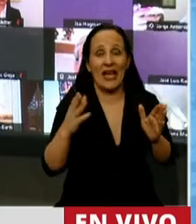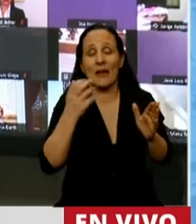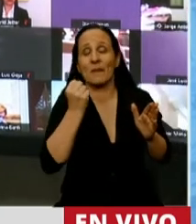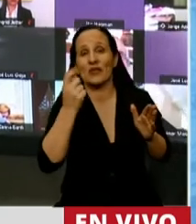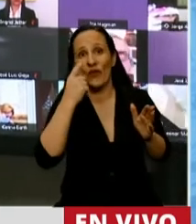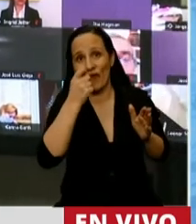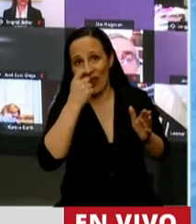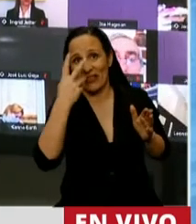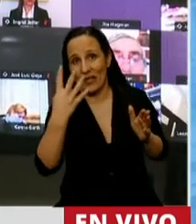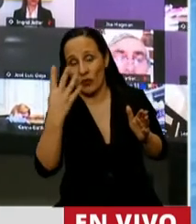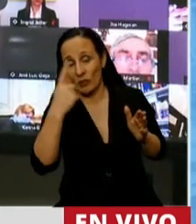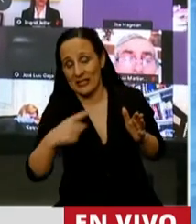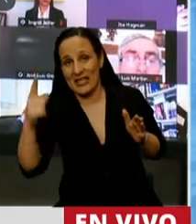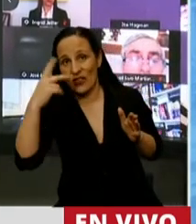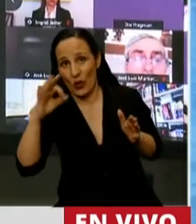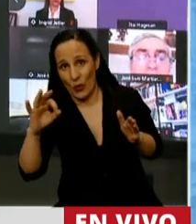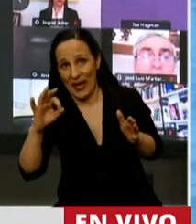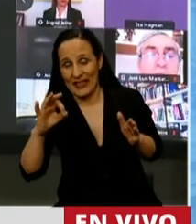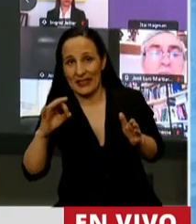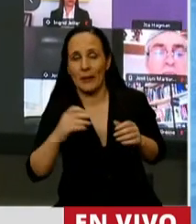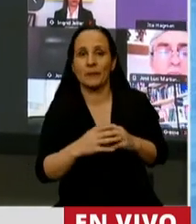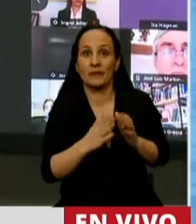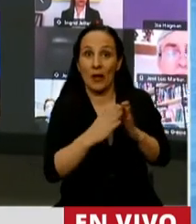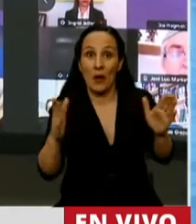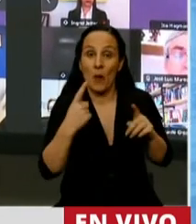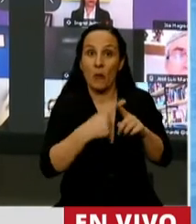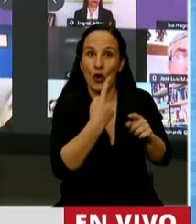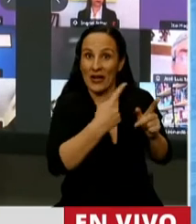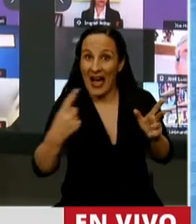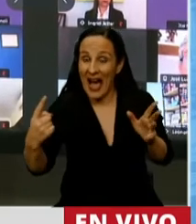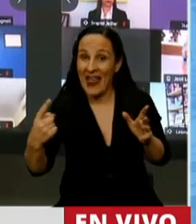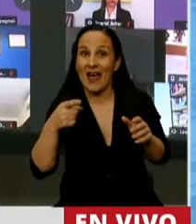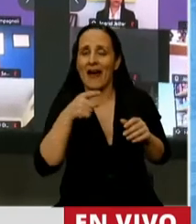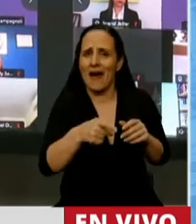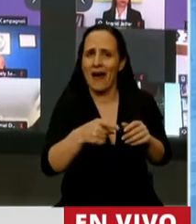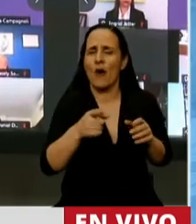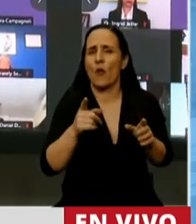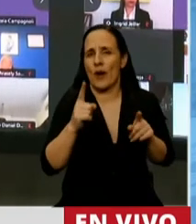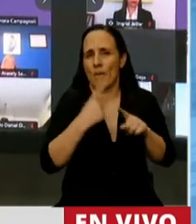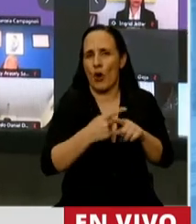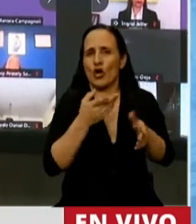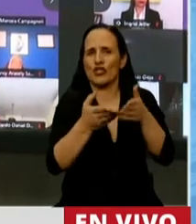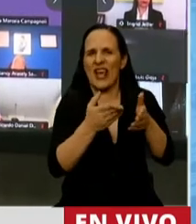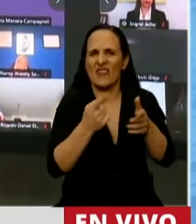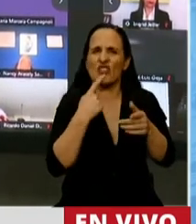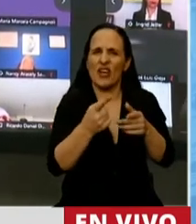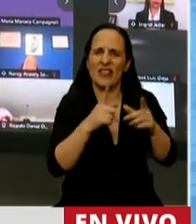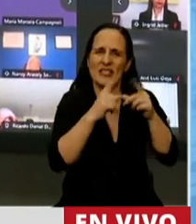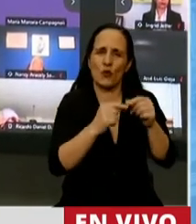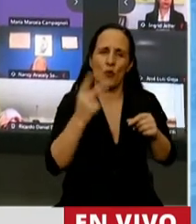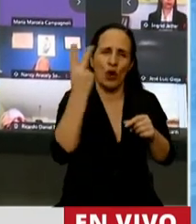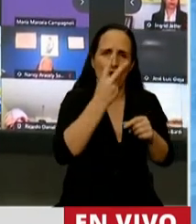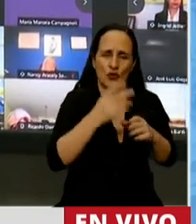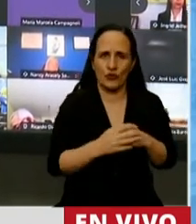pesos 24.120 por cada unidad afectada a la explotación de los servicios que se mencionan en el artículo 2.